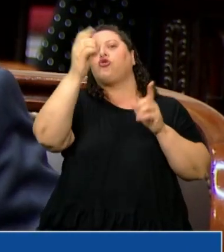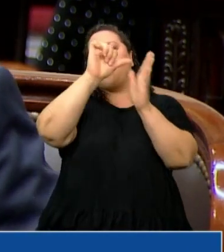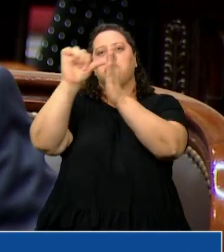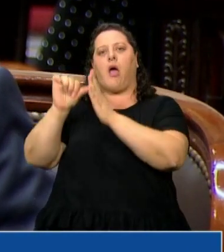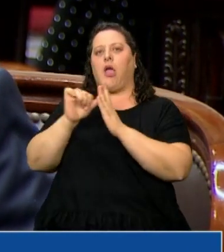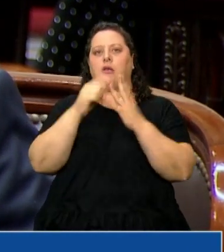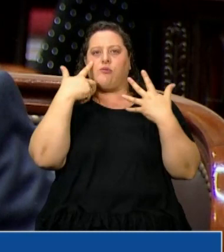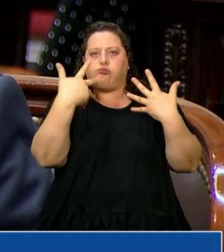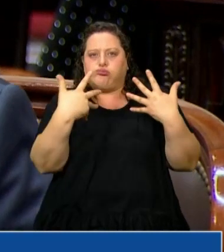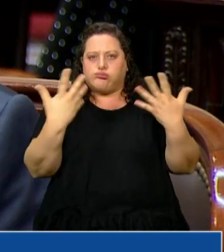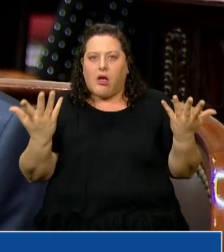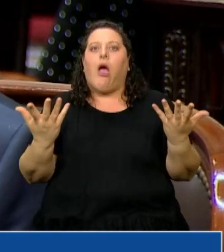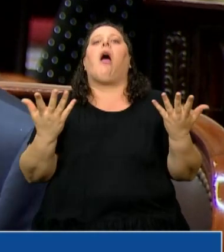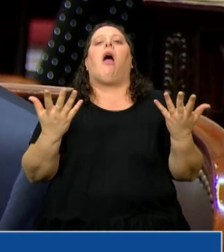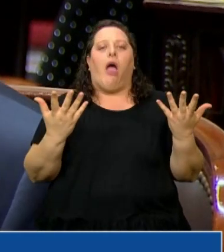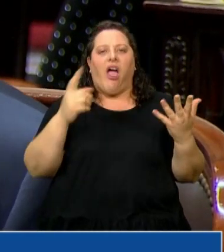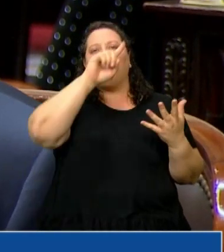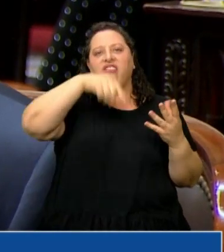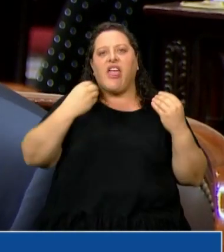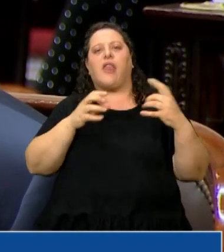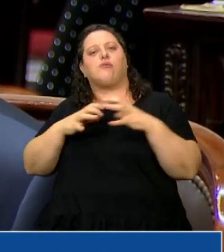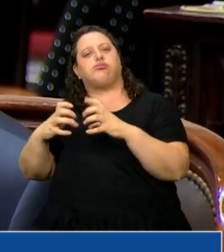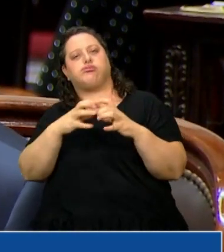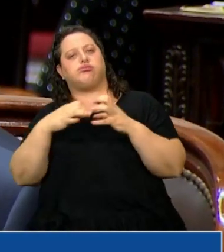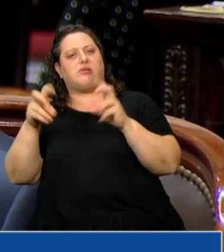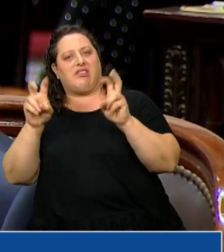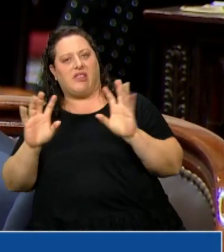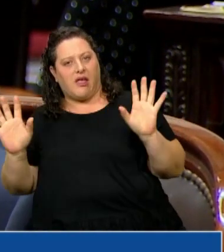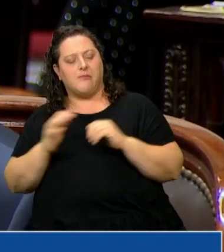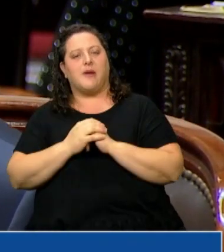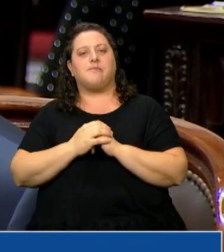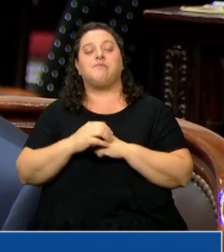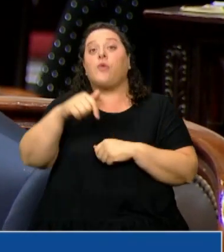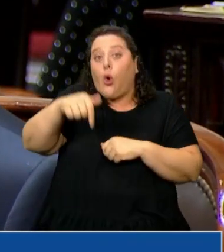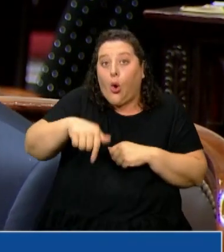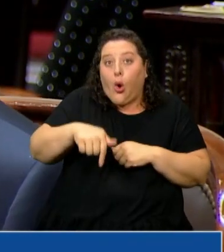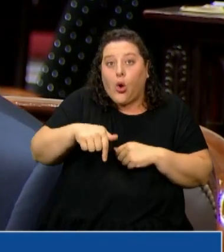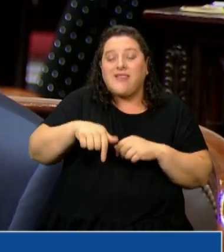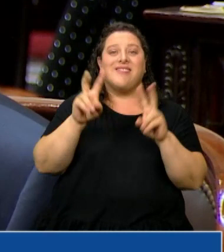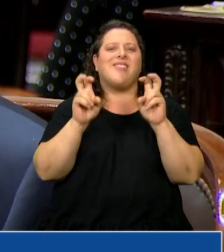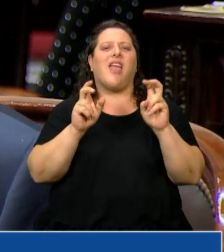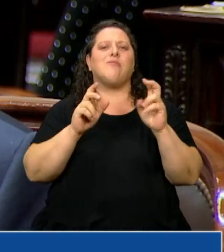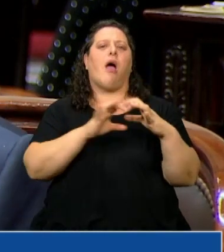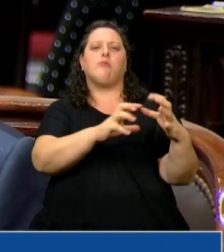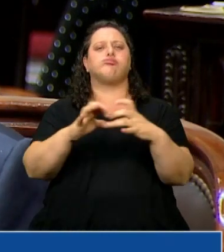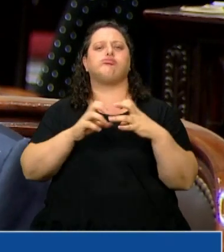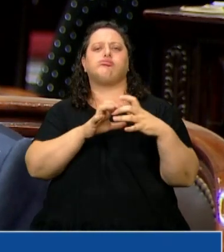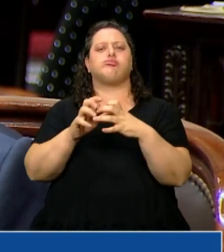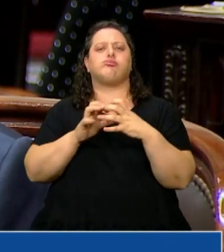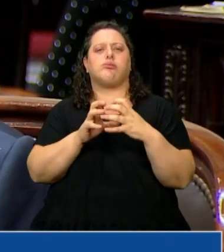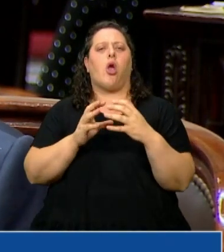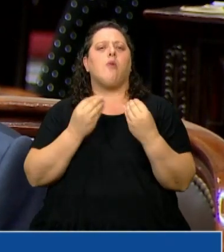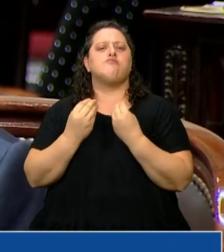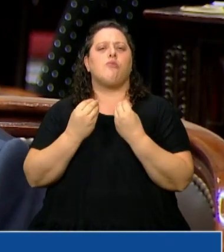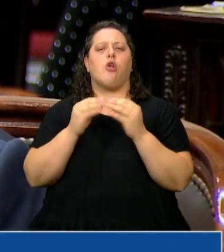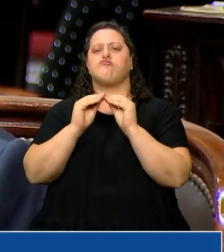abordando este tema por dos motivos. El primero, lógicamente, por